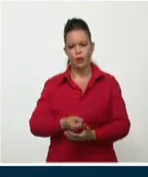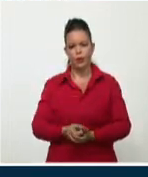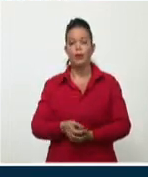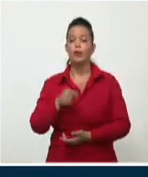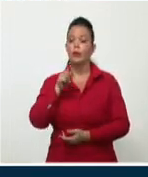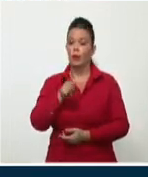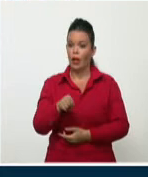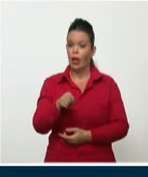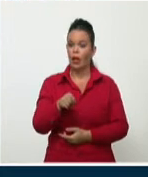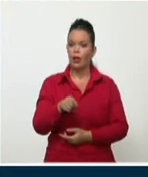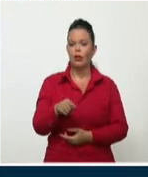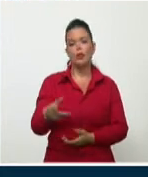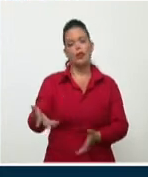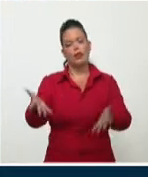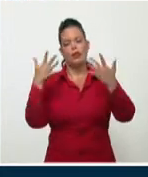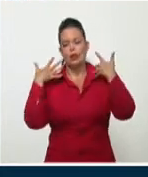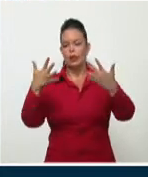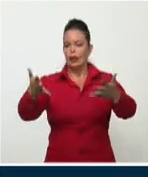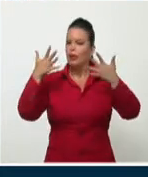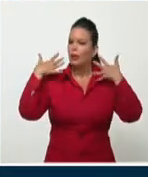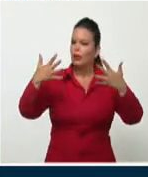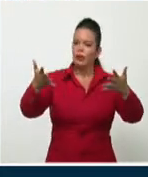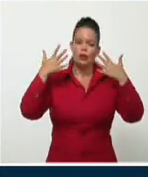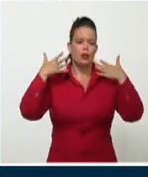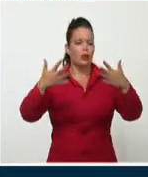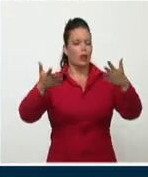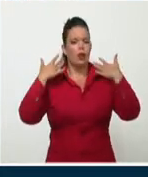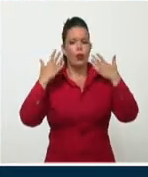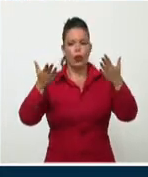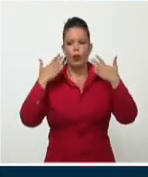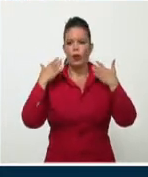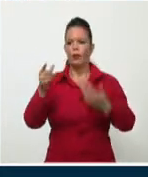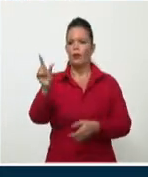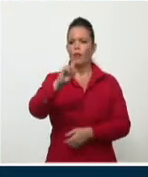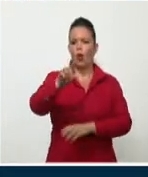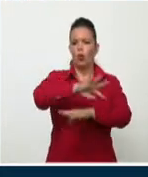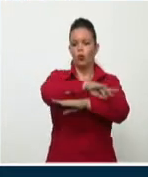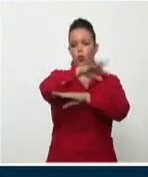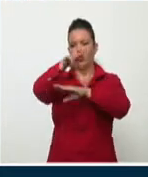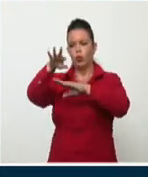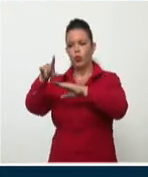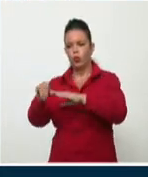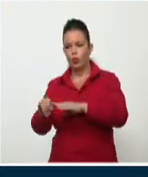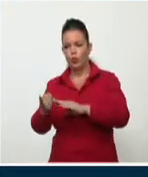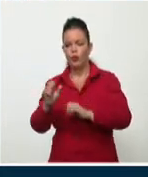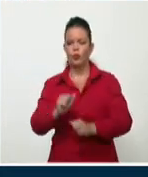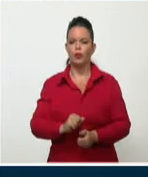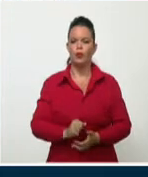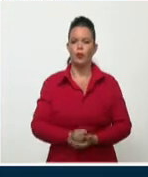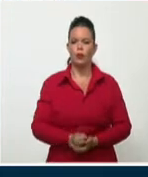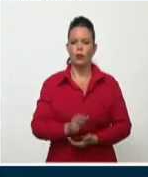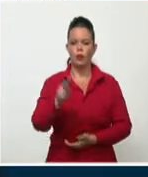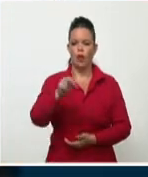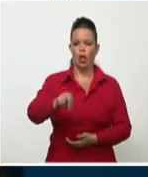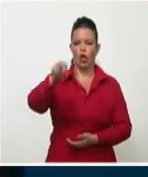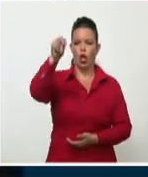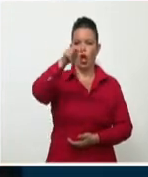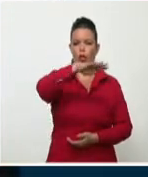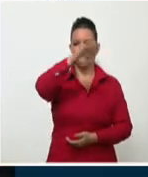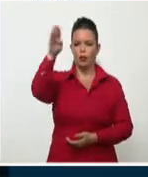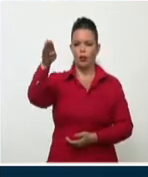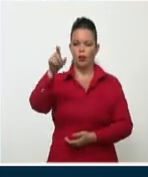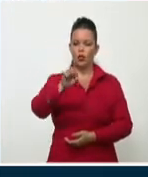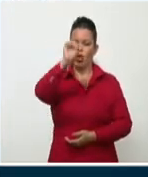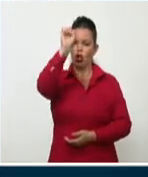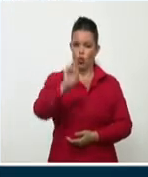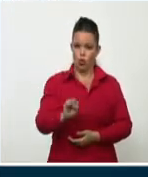sensación de calor y da lugar también que tengamos pocos oleajes en la costa norte del centro, en el oriente del país, desde Cabo Cruz a Punta Maicí y la mar tranquila para